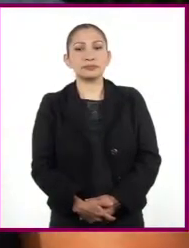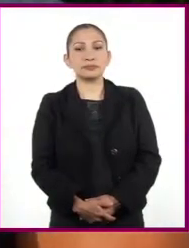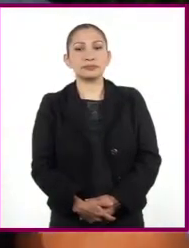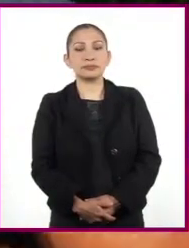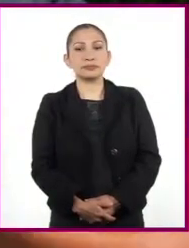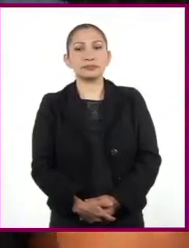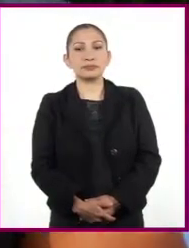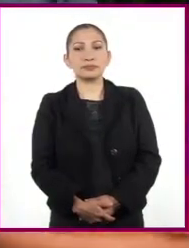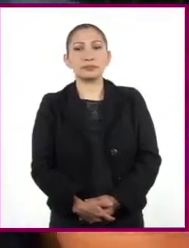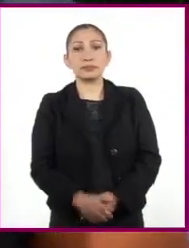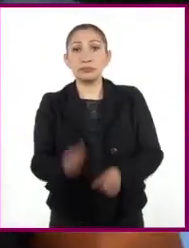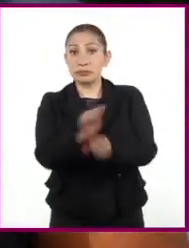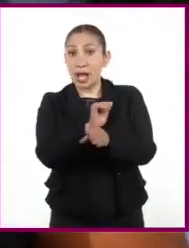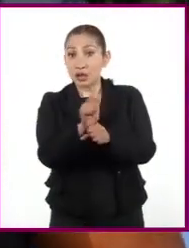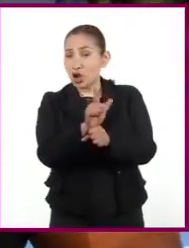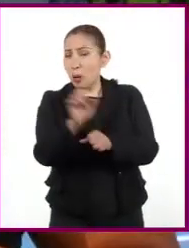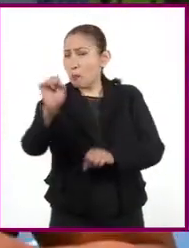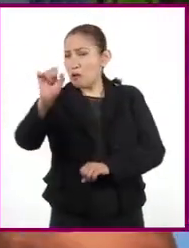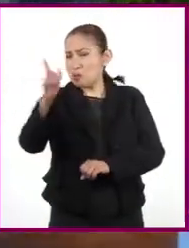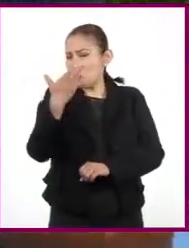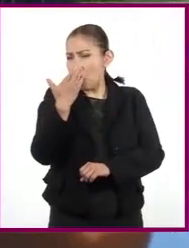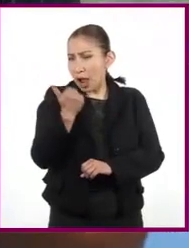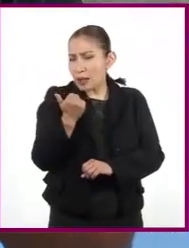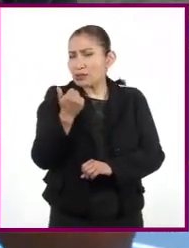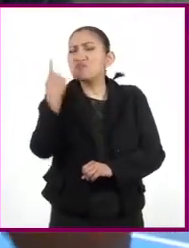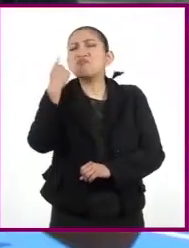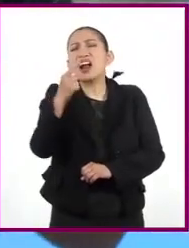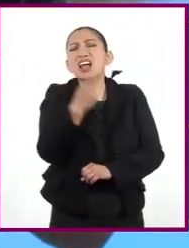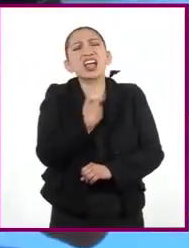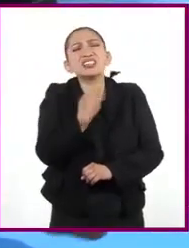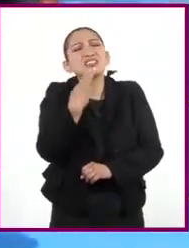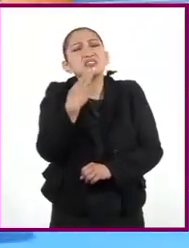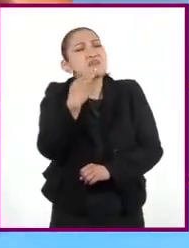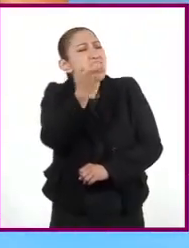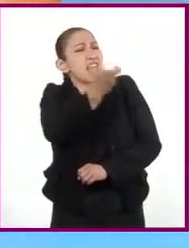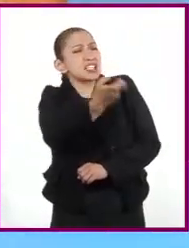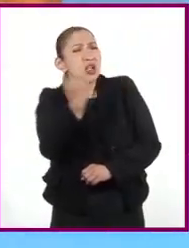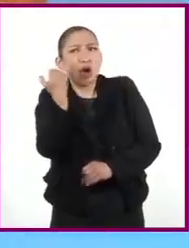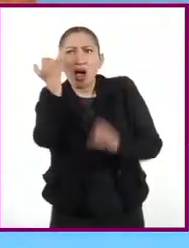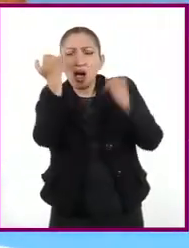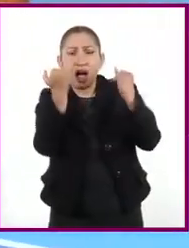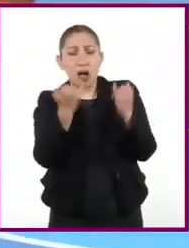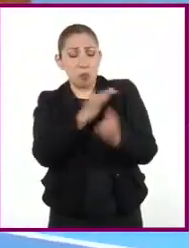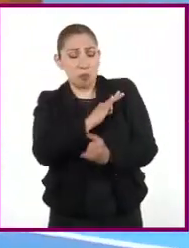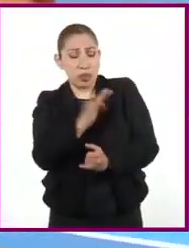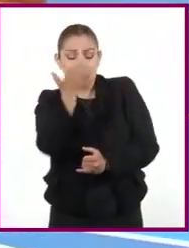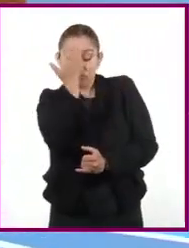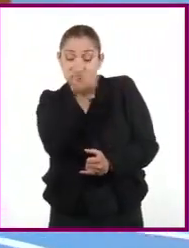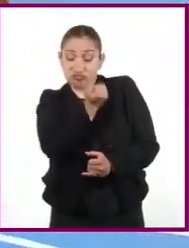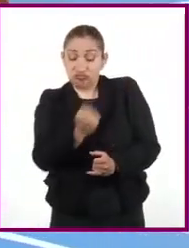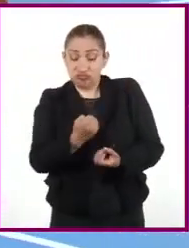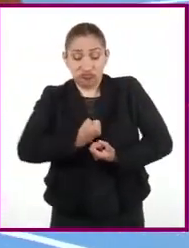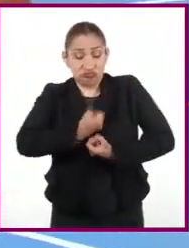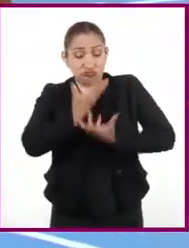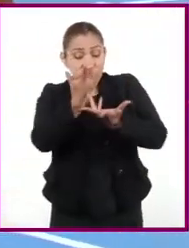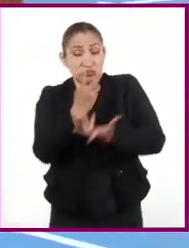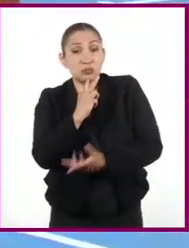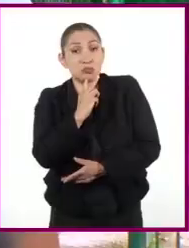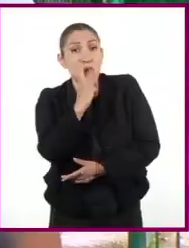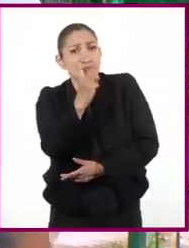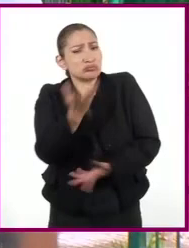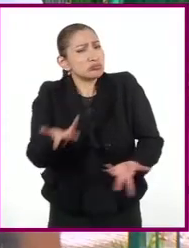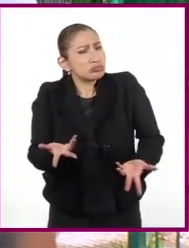Si no somos actores profesionales, ¿para qué podría servirnos el desarrollar nuestra capacidad expresiva vocal?